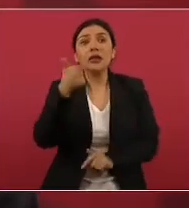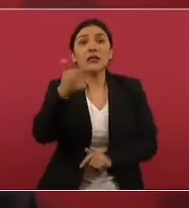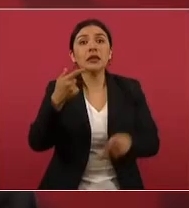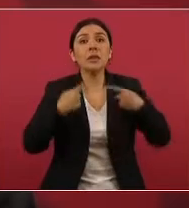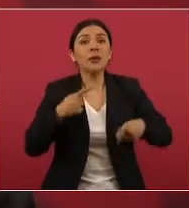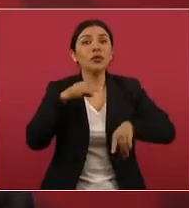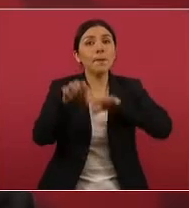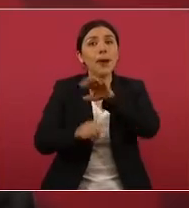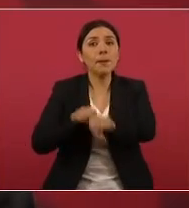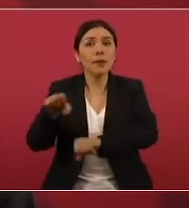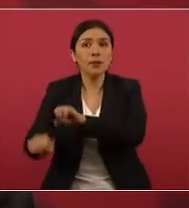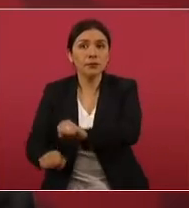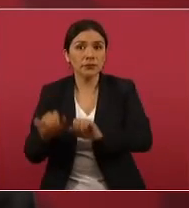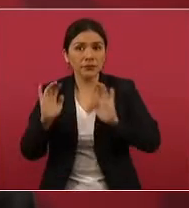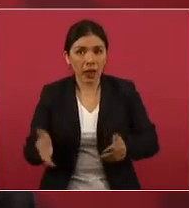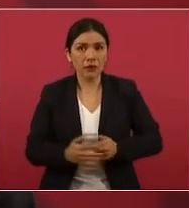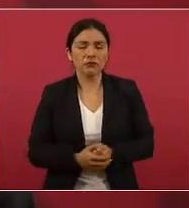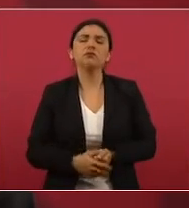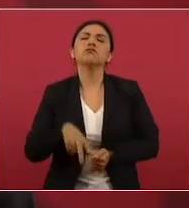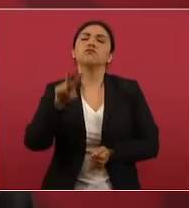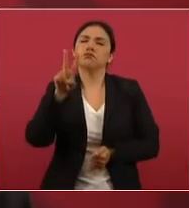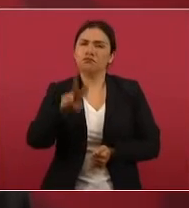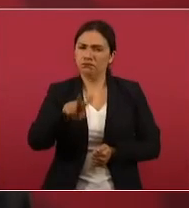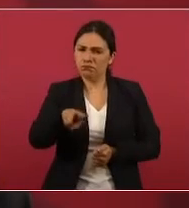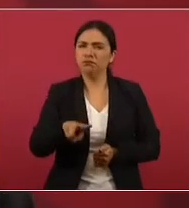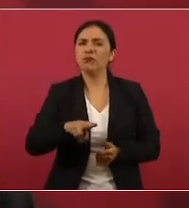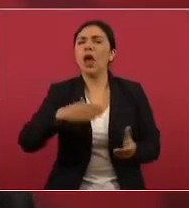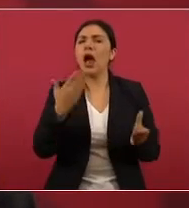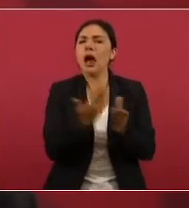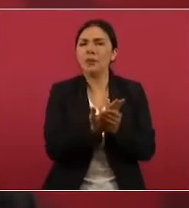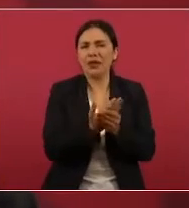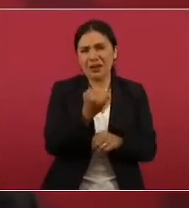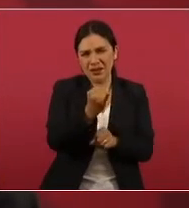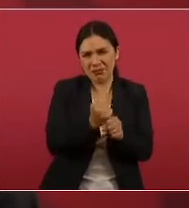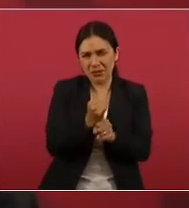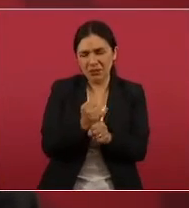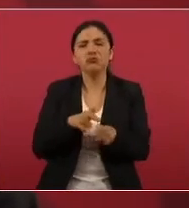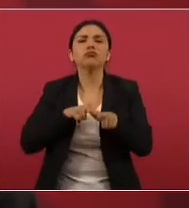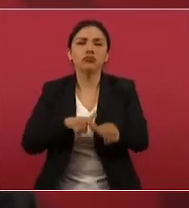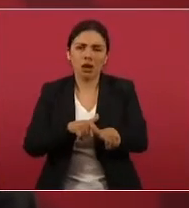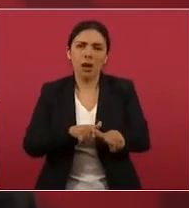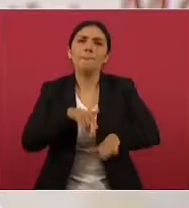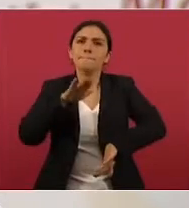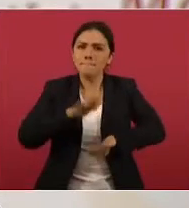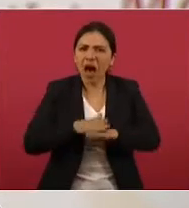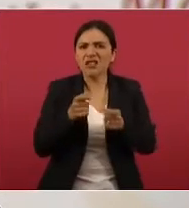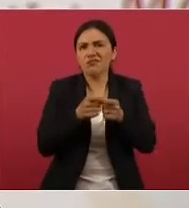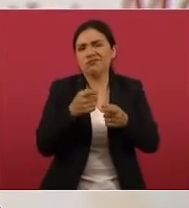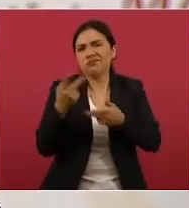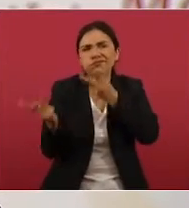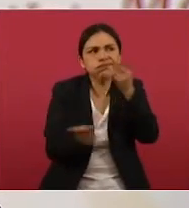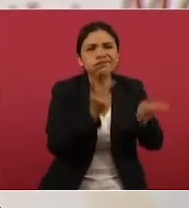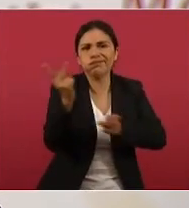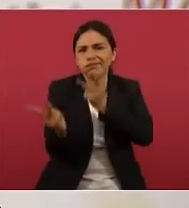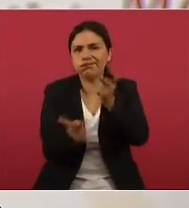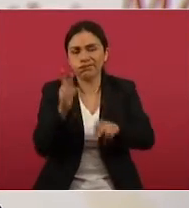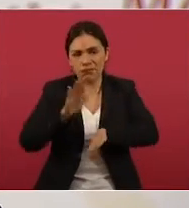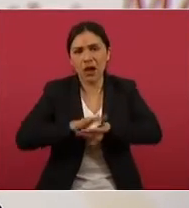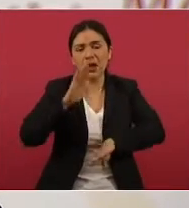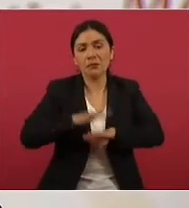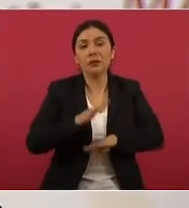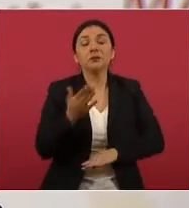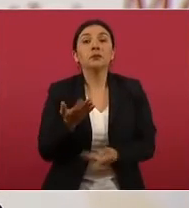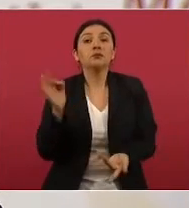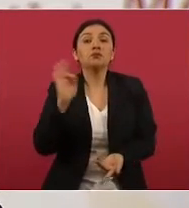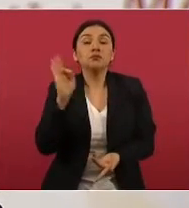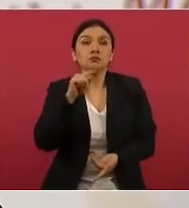Evidentemente, la carpeta sigue abierta, se siguen extendiendo las investigaciones y seguramente